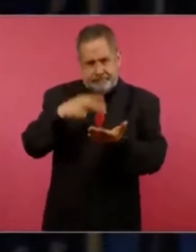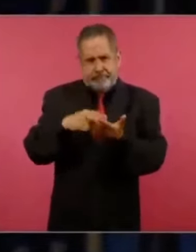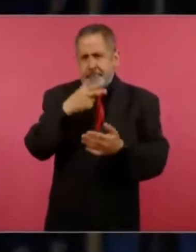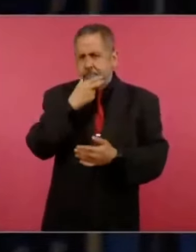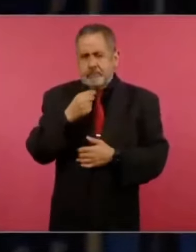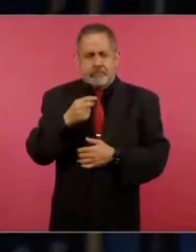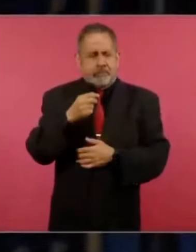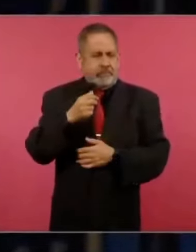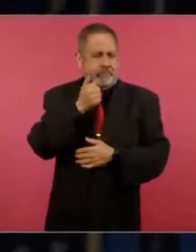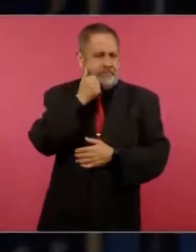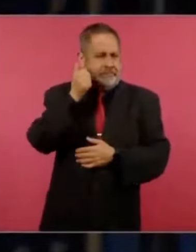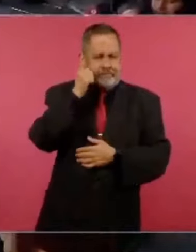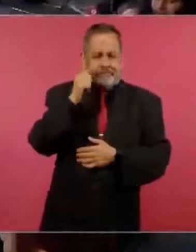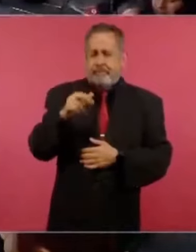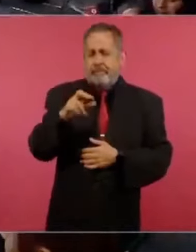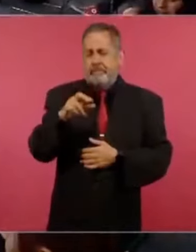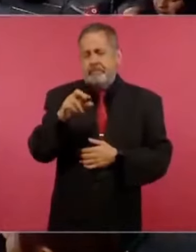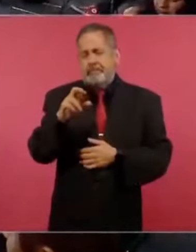Monseñor Ramón Castro.